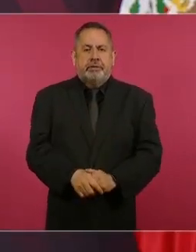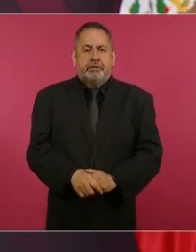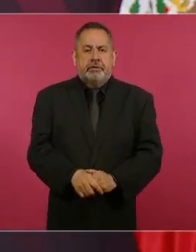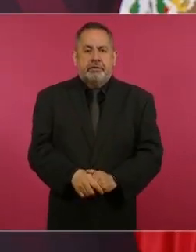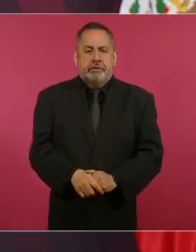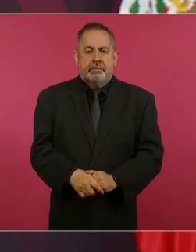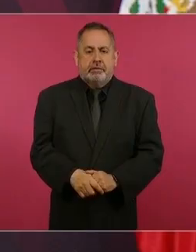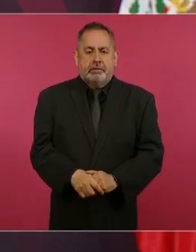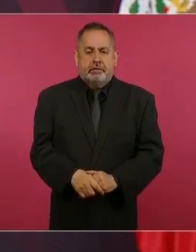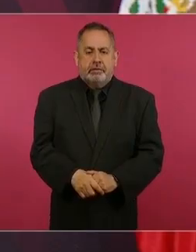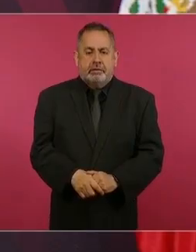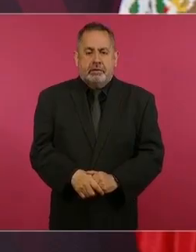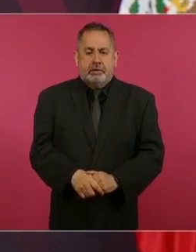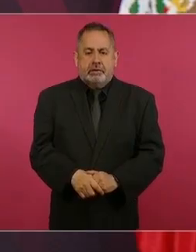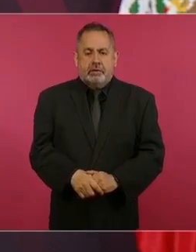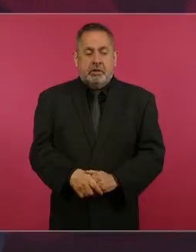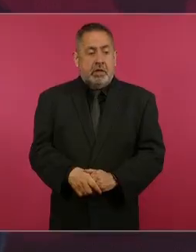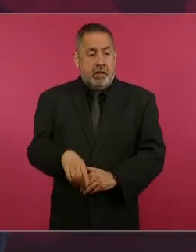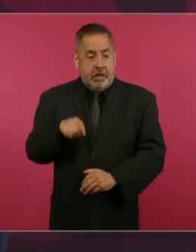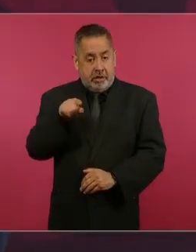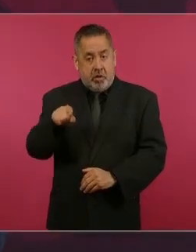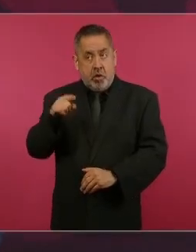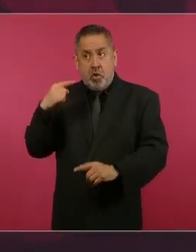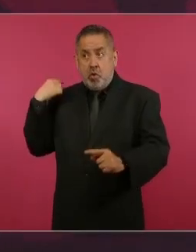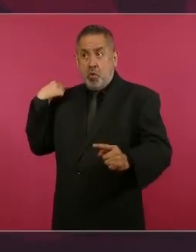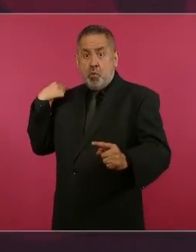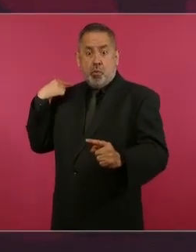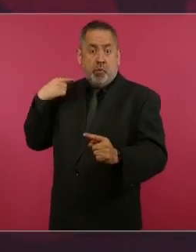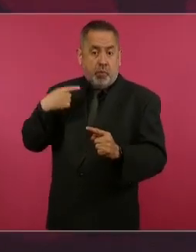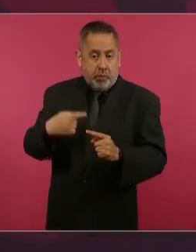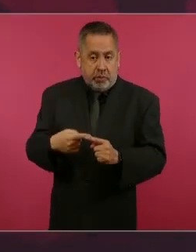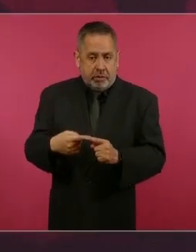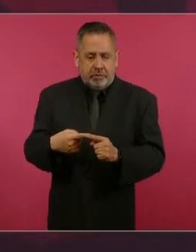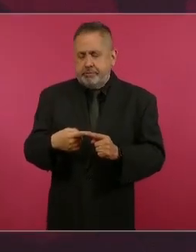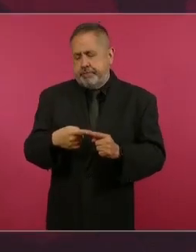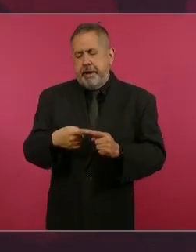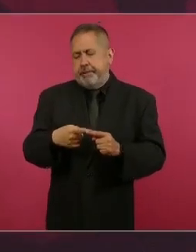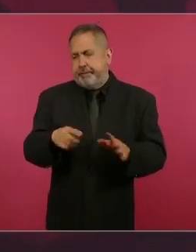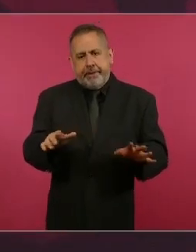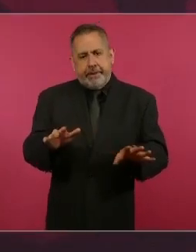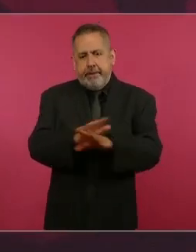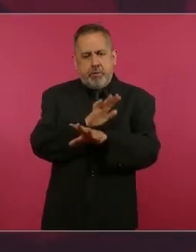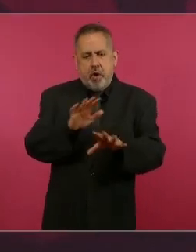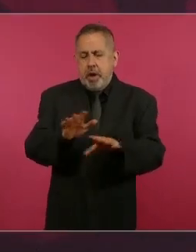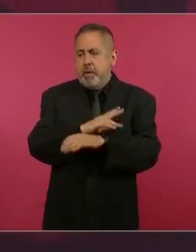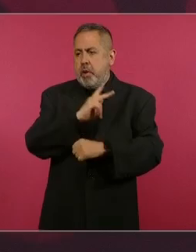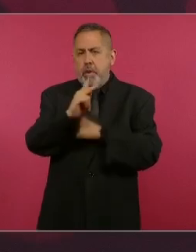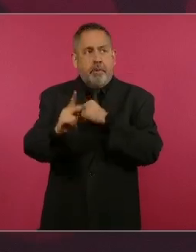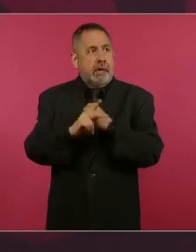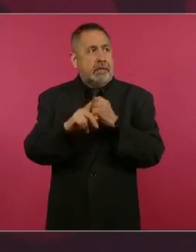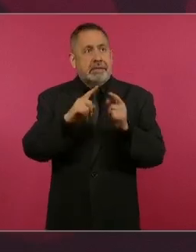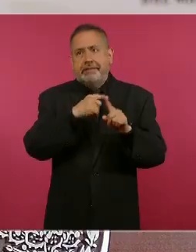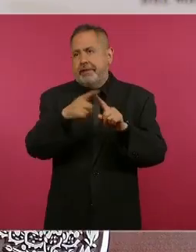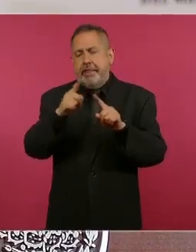Y de ese entonces a la fecha han cambiado mucho las cosas en el país.